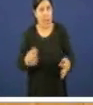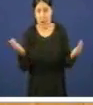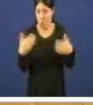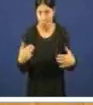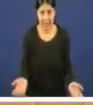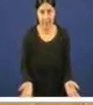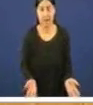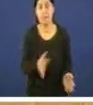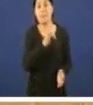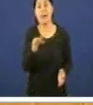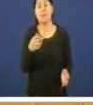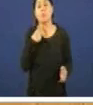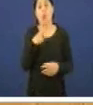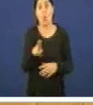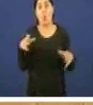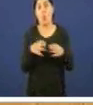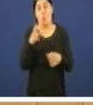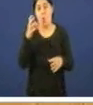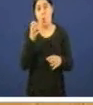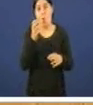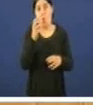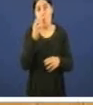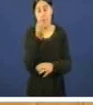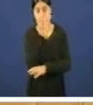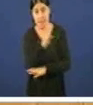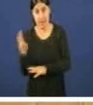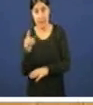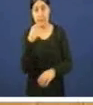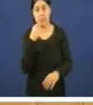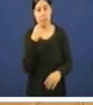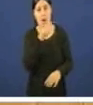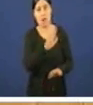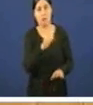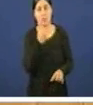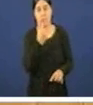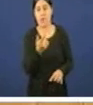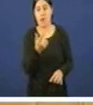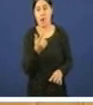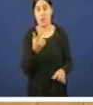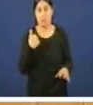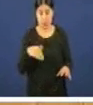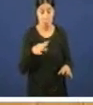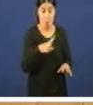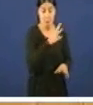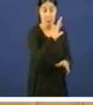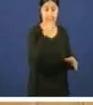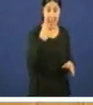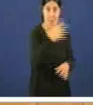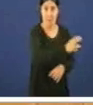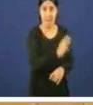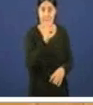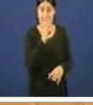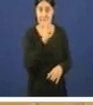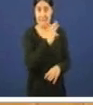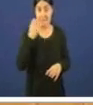é certo que o portavó do Grupo Popular saudaba o señor Pui esta fin de semana a fusión, perdón, a absorción do Banco Pastor polo Banco